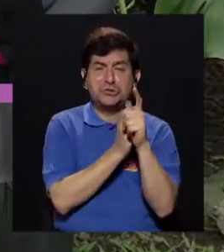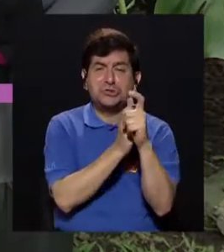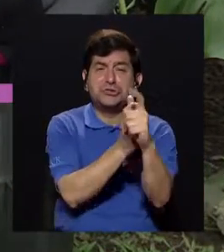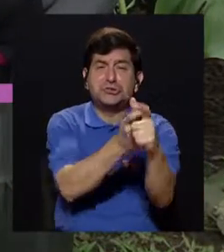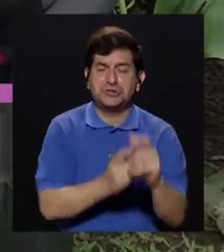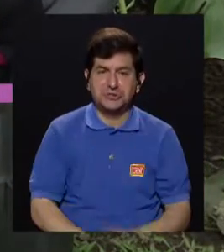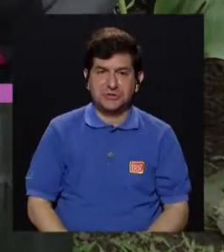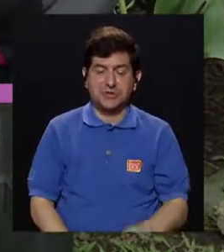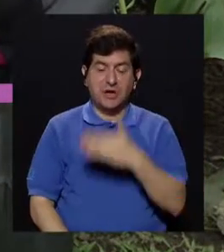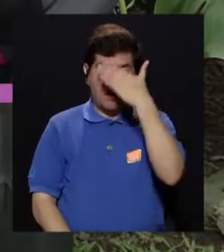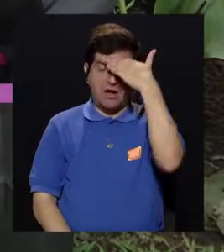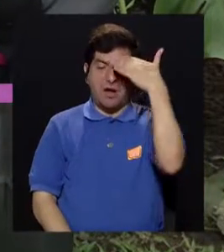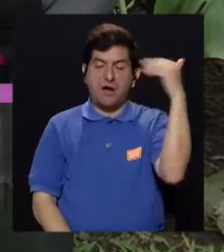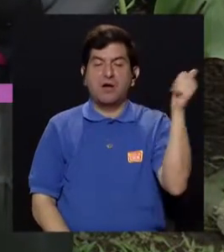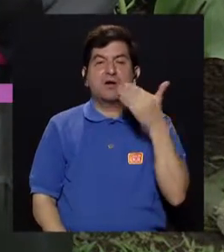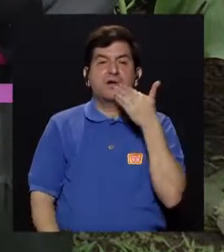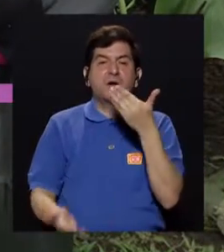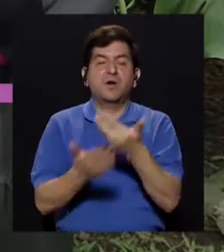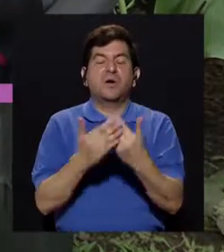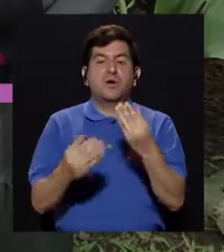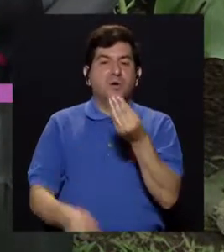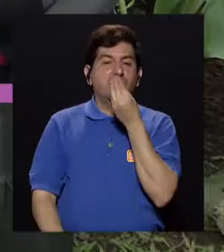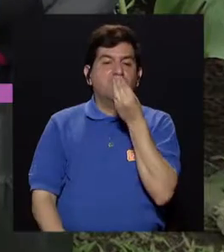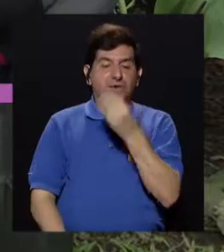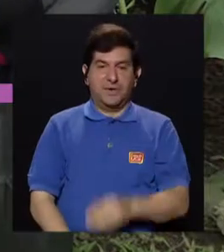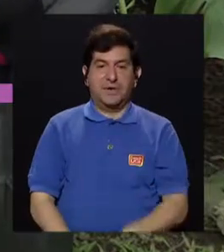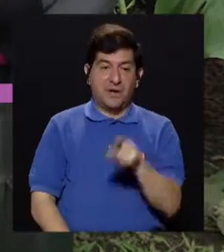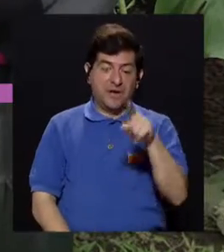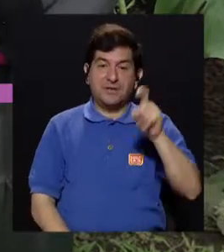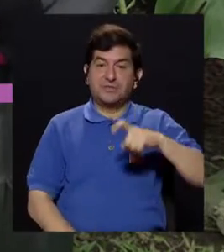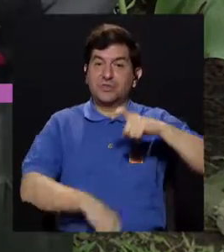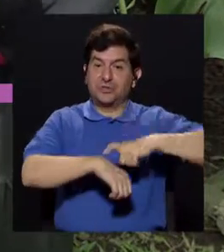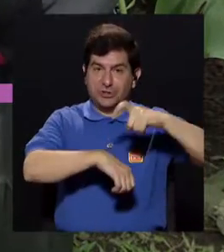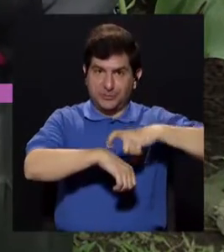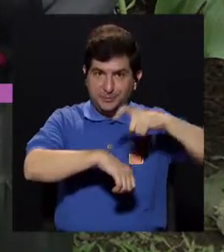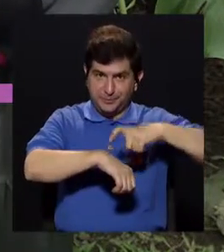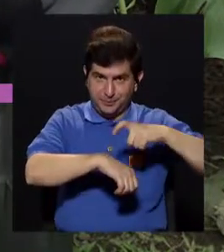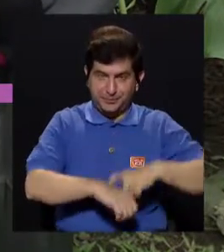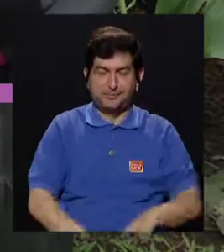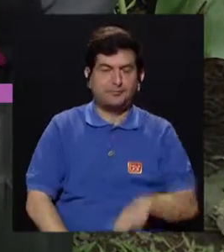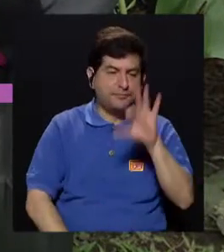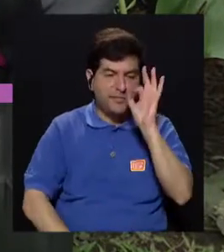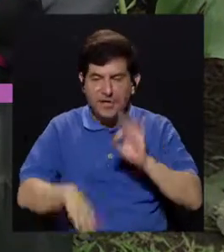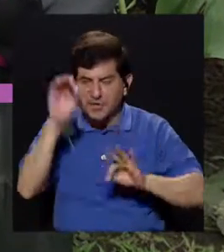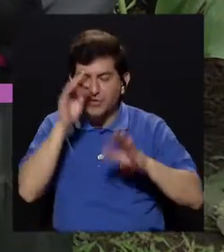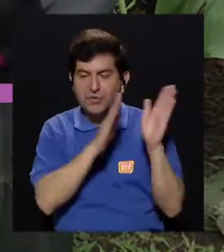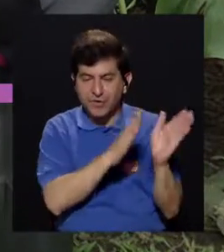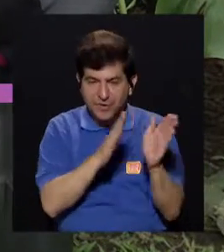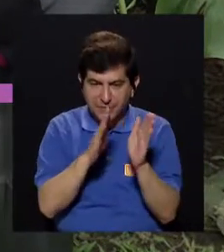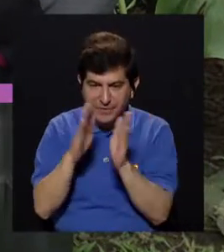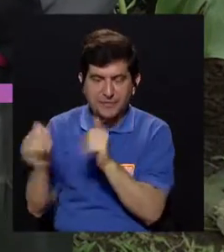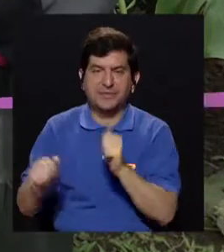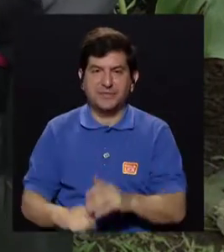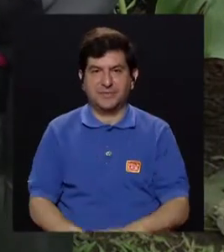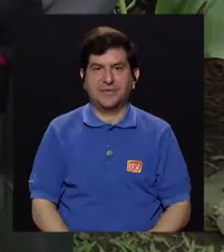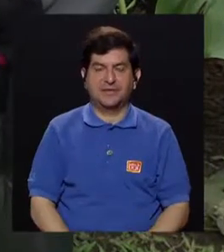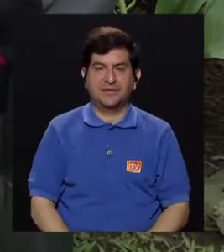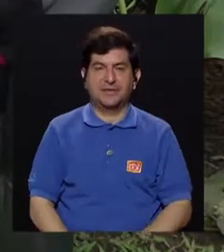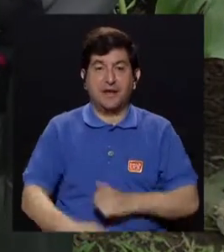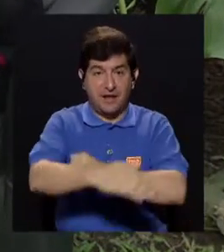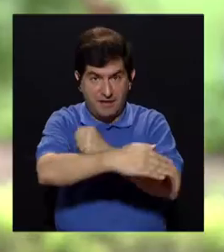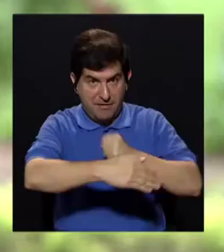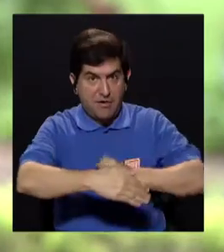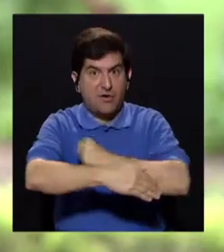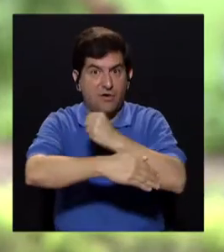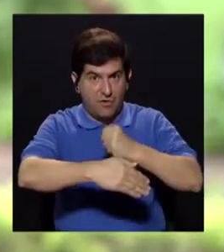corriendo tanto que se nos ha olvidado la buena comida. Y eso lleva tiempo. Lleva tiempo seleccionar, preparar. Claro,